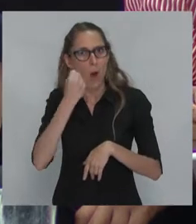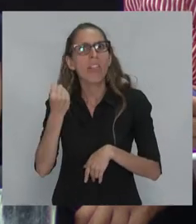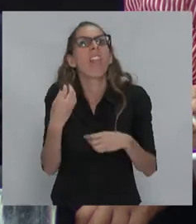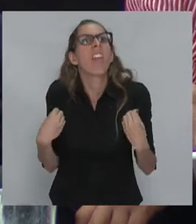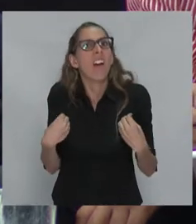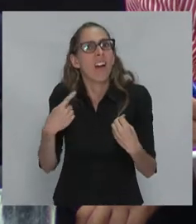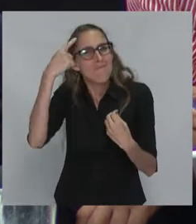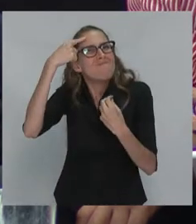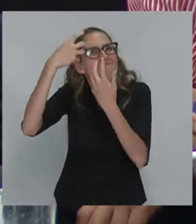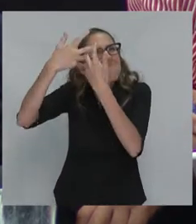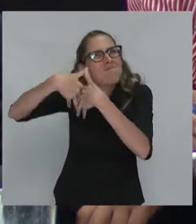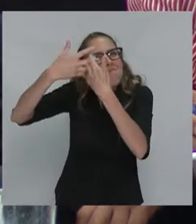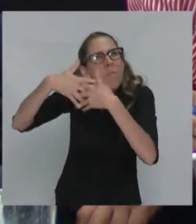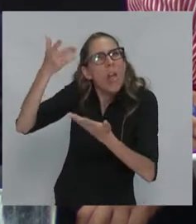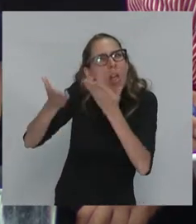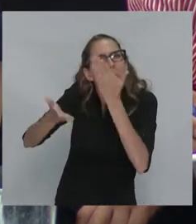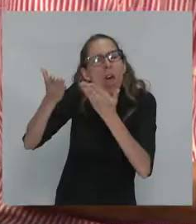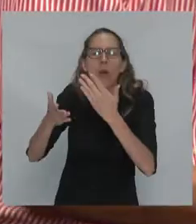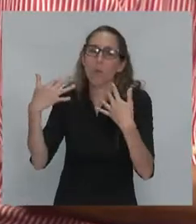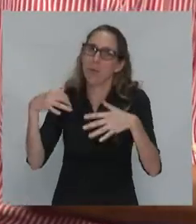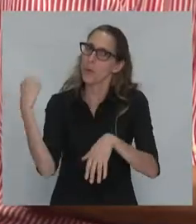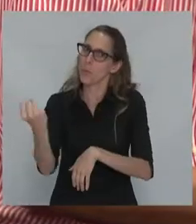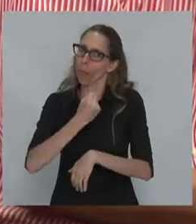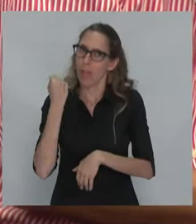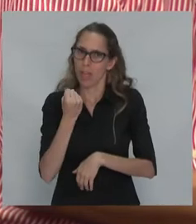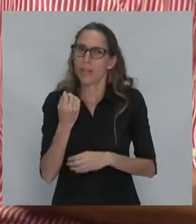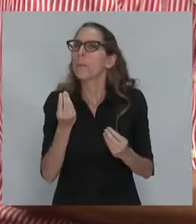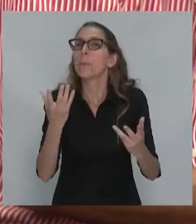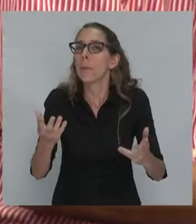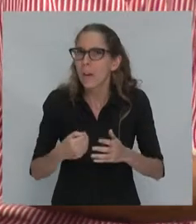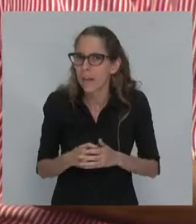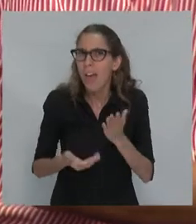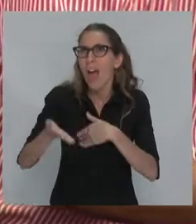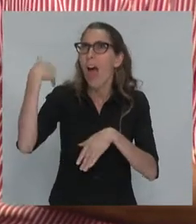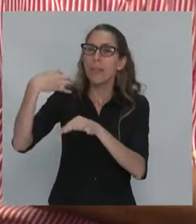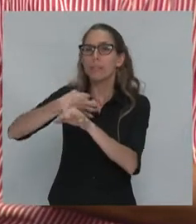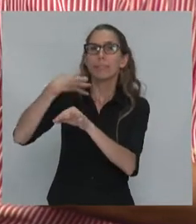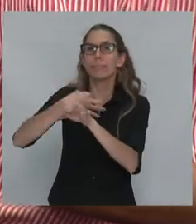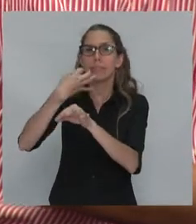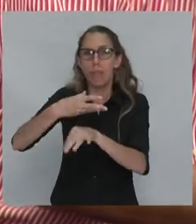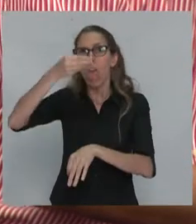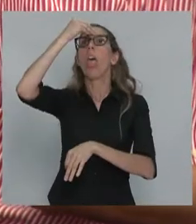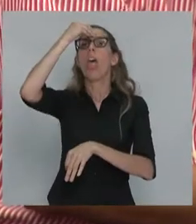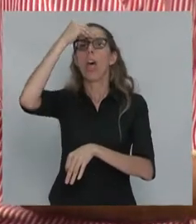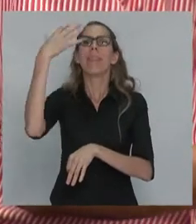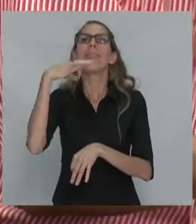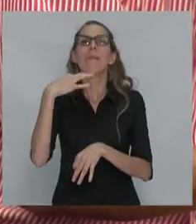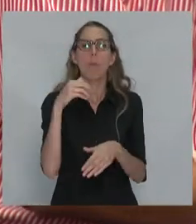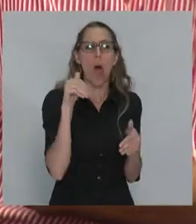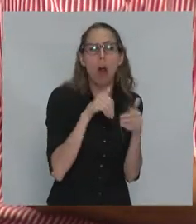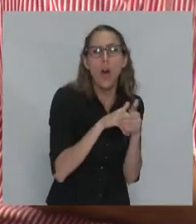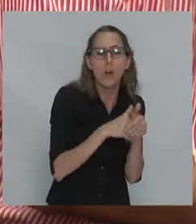pensamiento crítico. ¿Por qué? Porque se nos ha enseñado que hay que ahorrar para